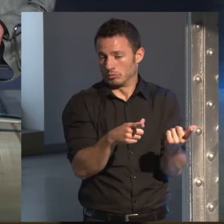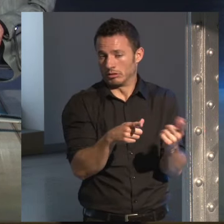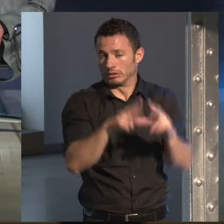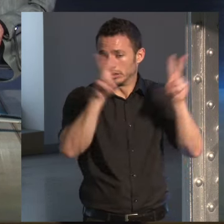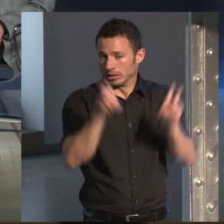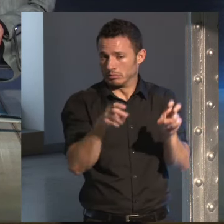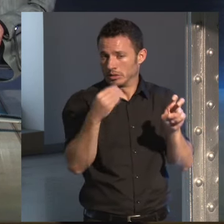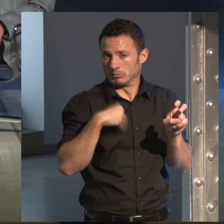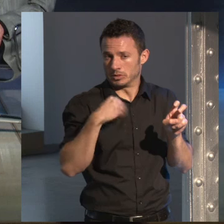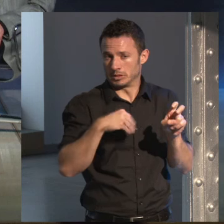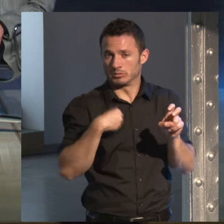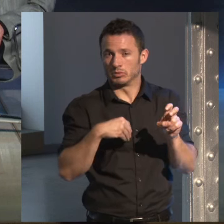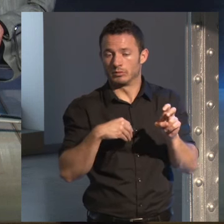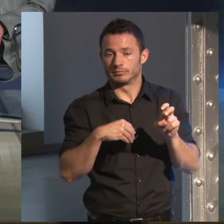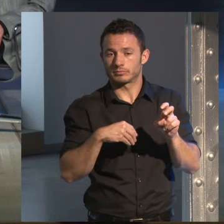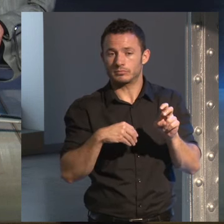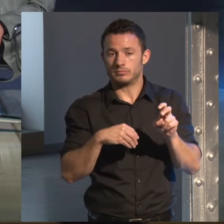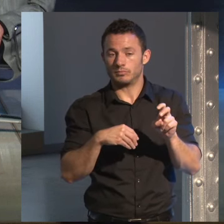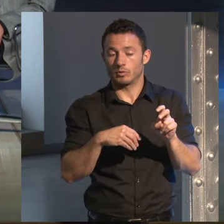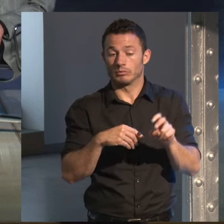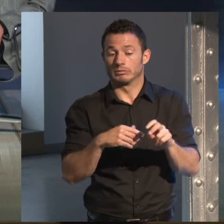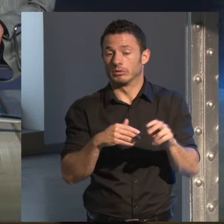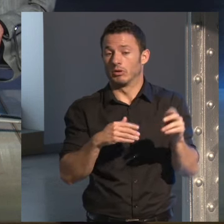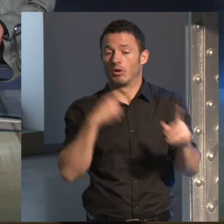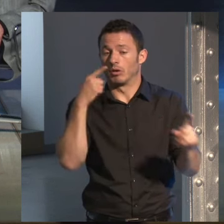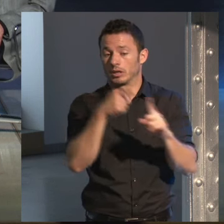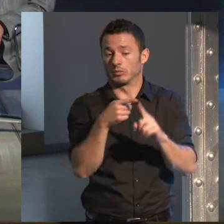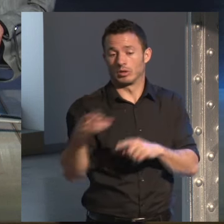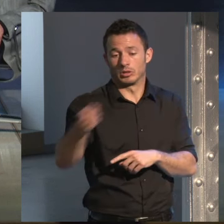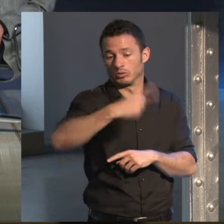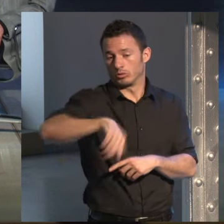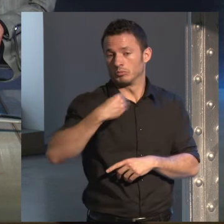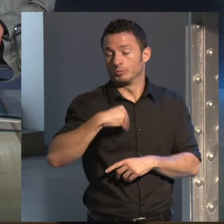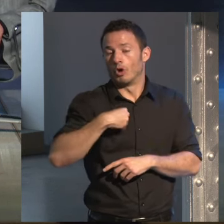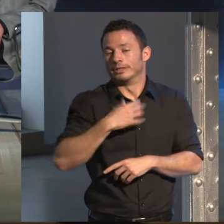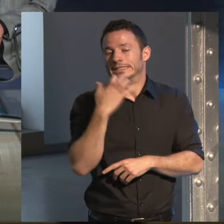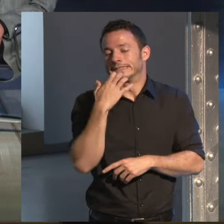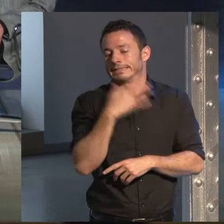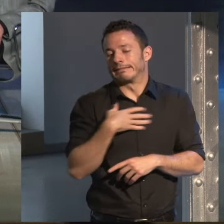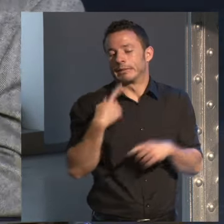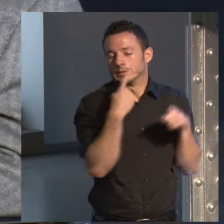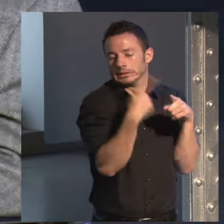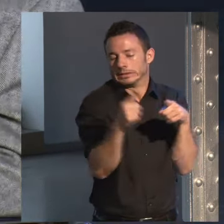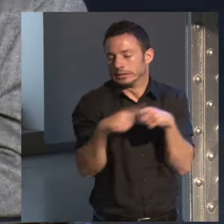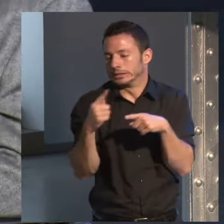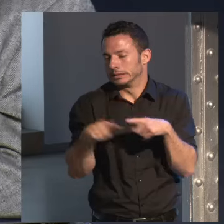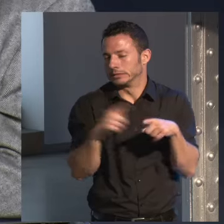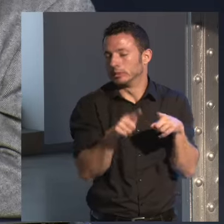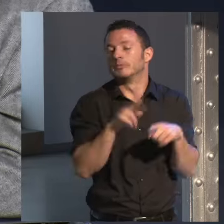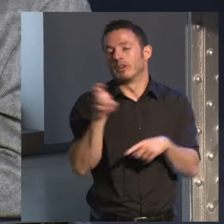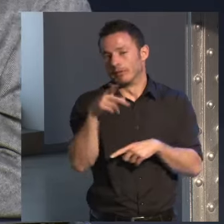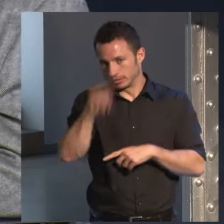mismo cuando queremos que sean lo mismo o para hablar de cosas diferentes cuando queremos que sean diferentes